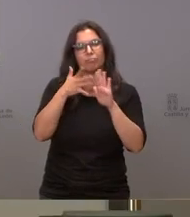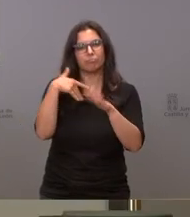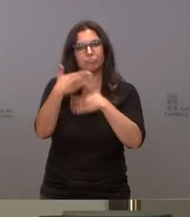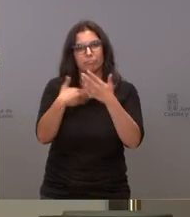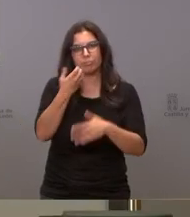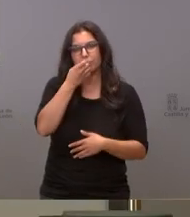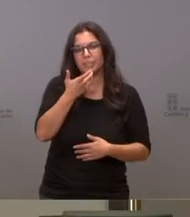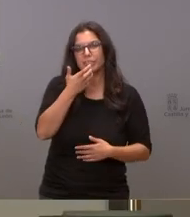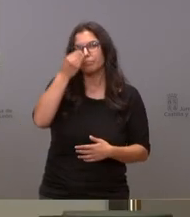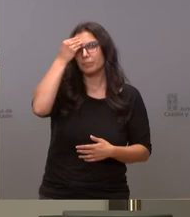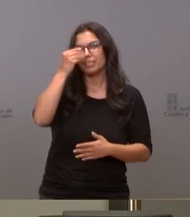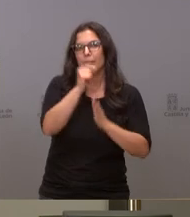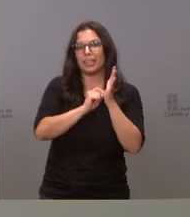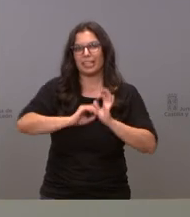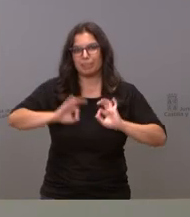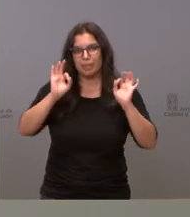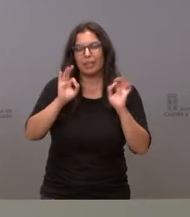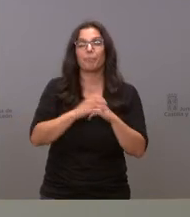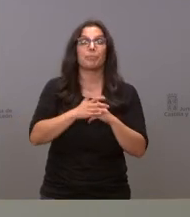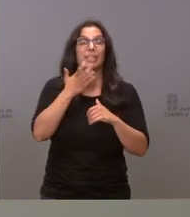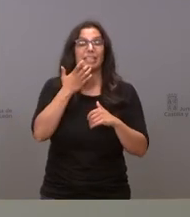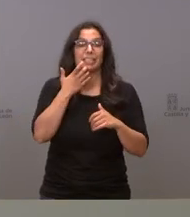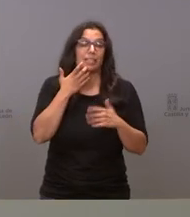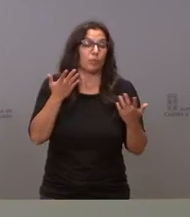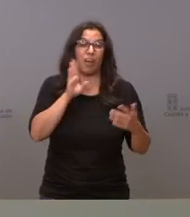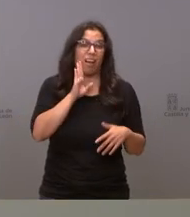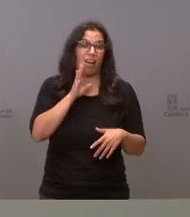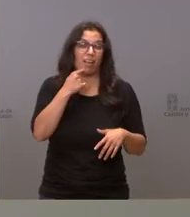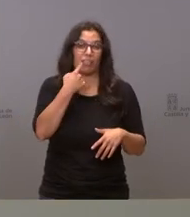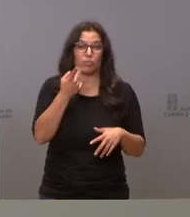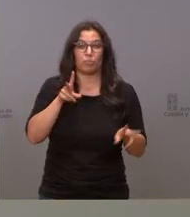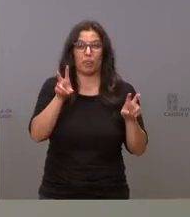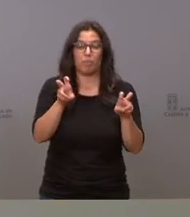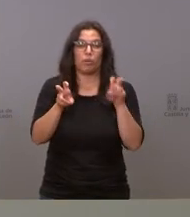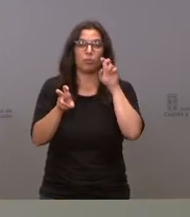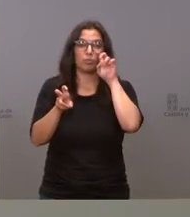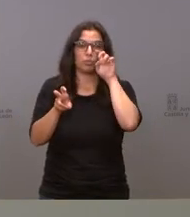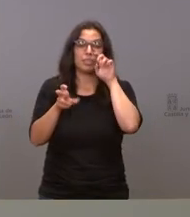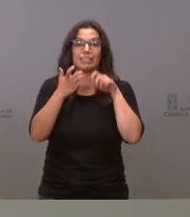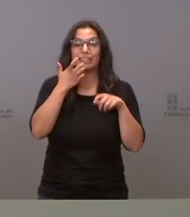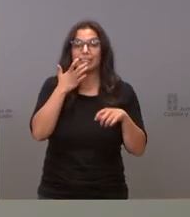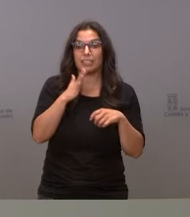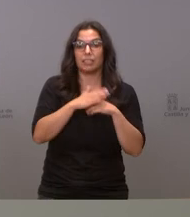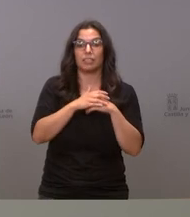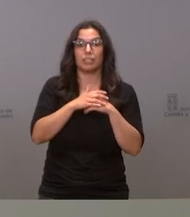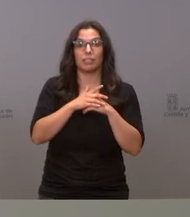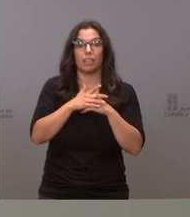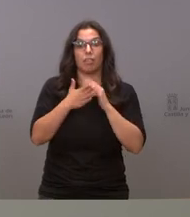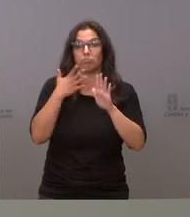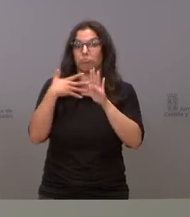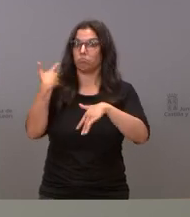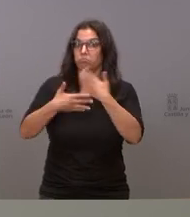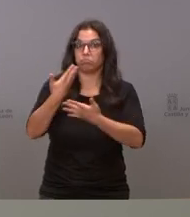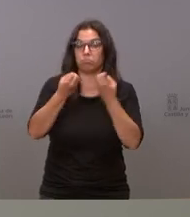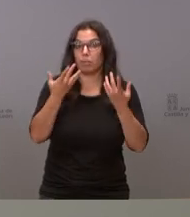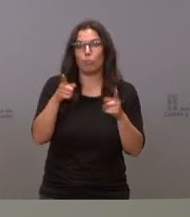planteaba en alguna medida extraordinaria si el avance si sigue bueno lo he comentado al principio si el avance sigue así pues como